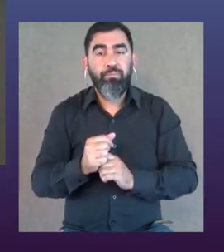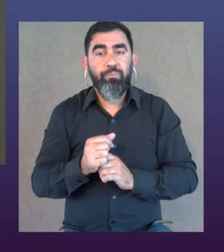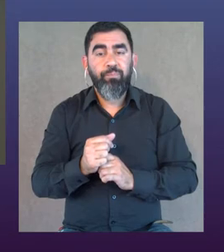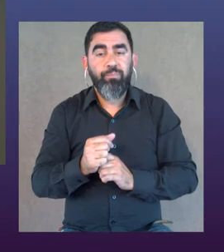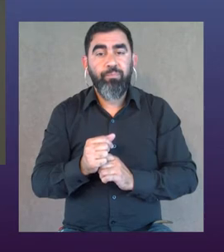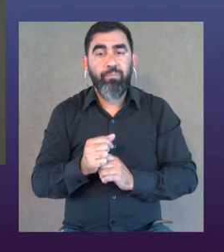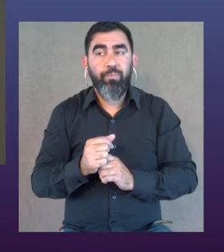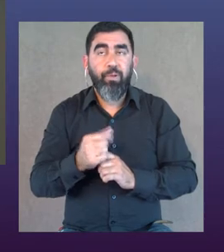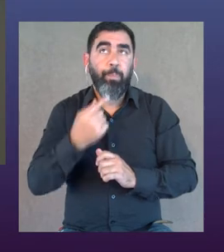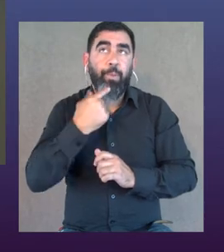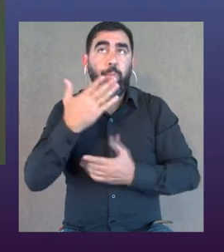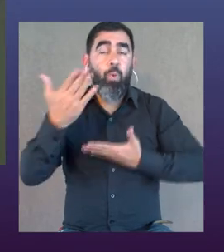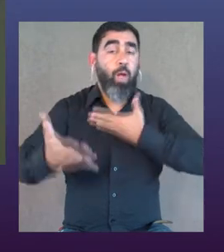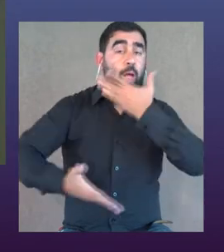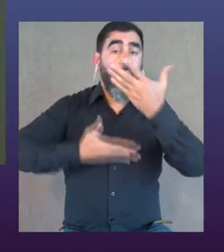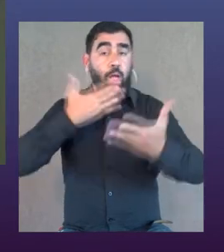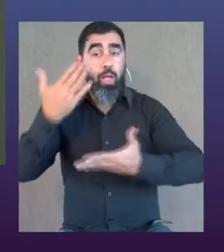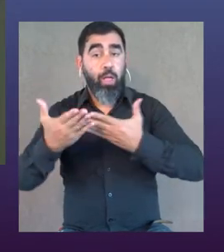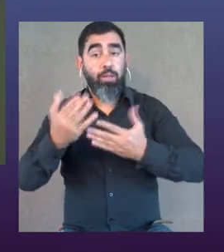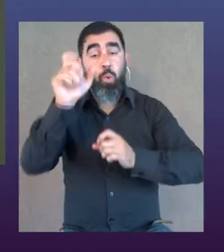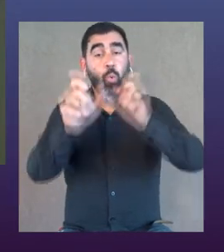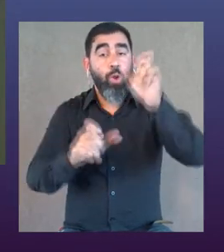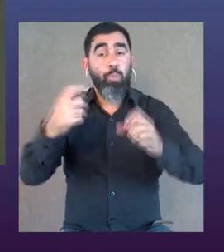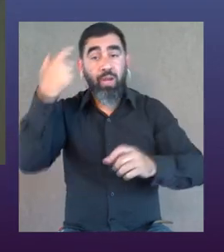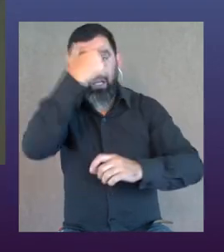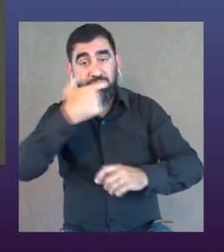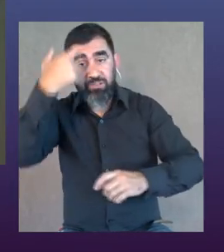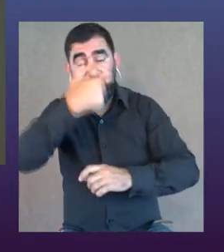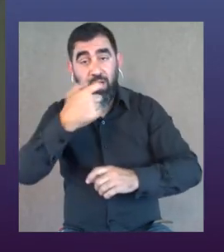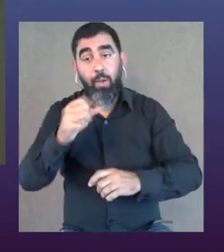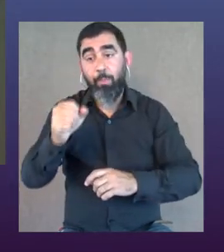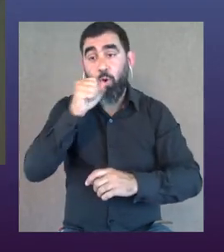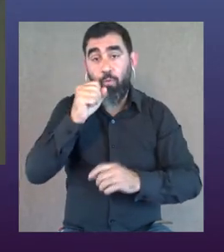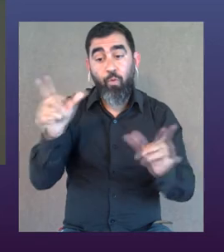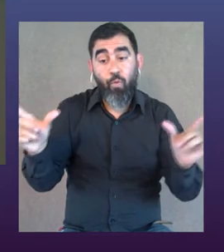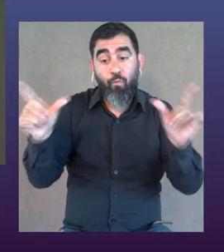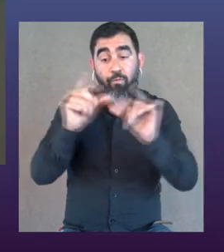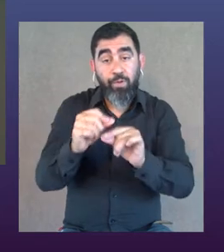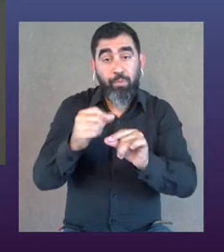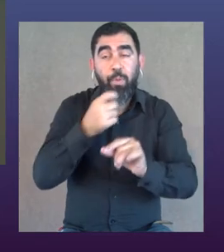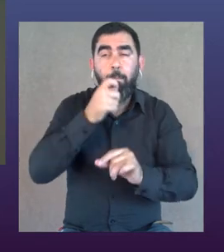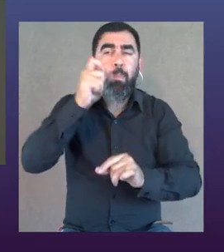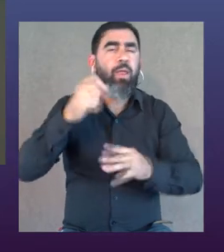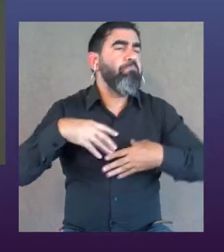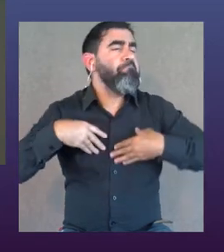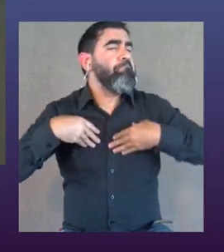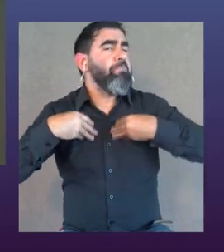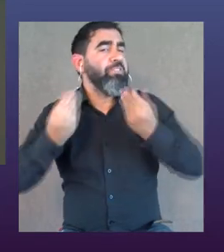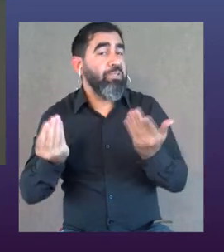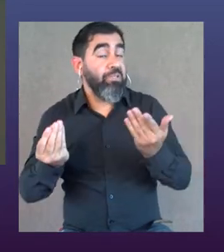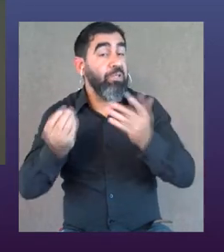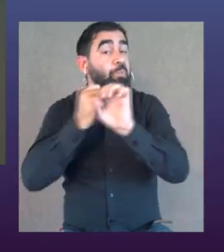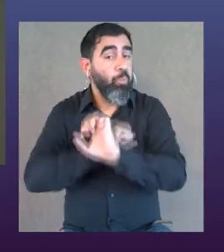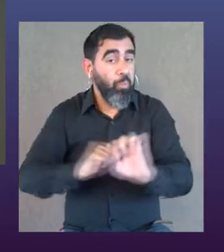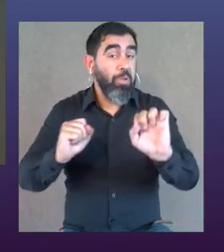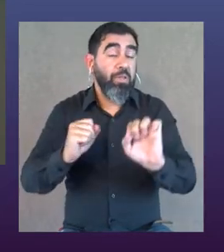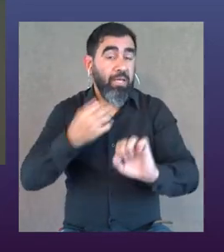concierto, y bueno, a una persona no vidente, ponerle un micrófono cuando termine, que nos ponga en palabras